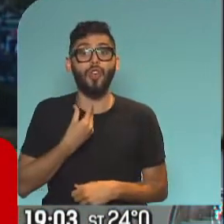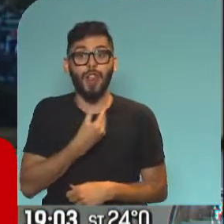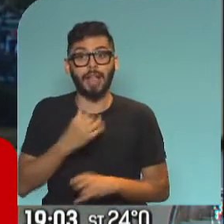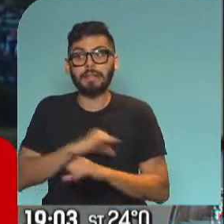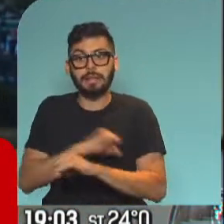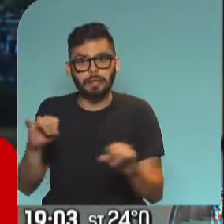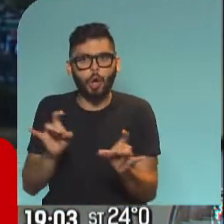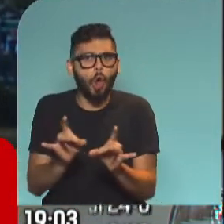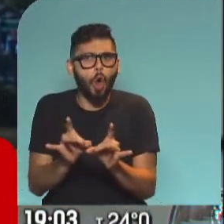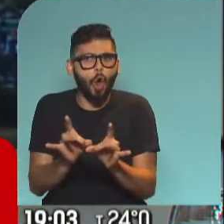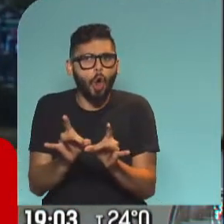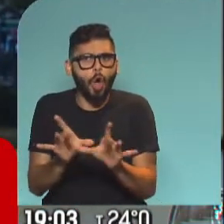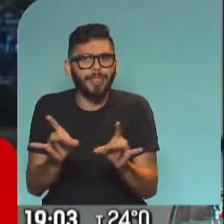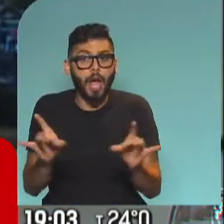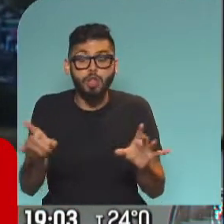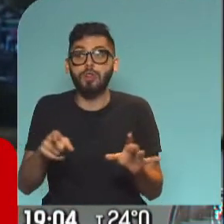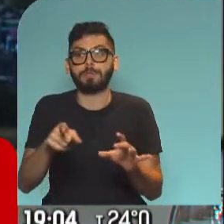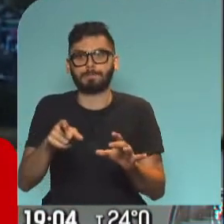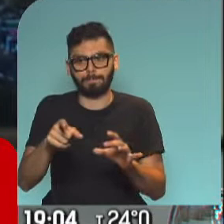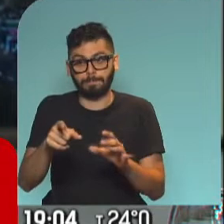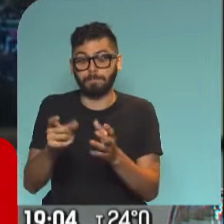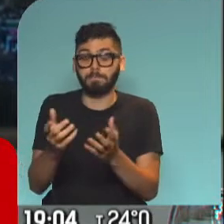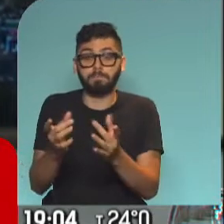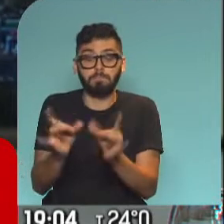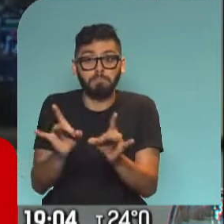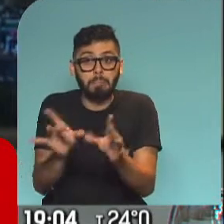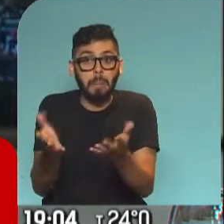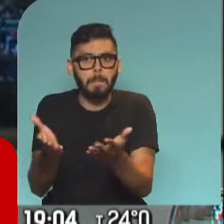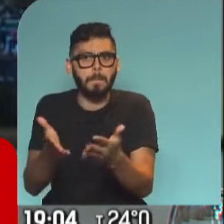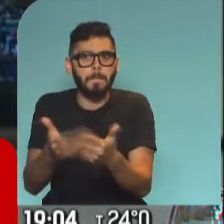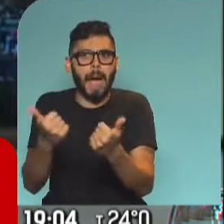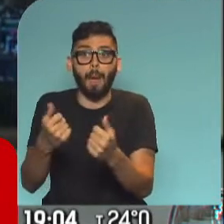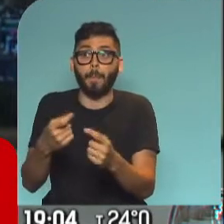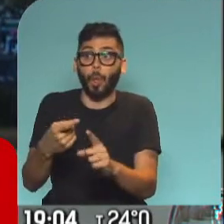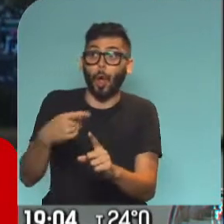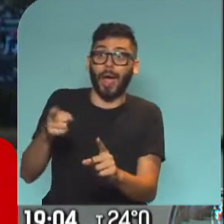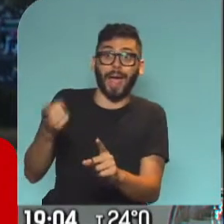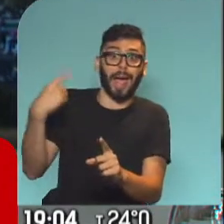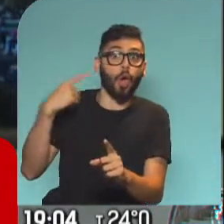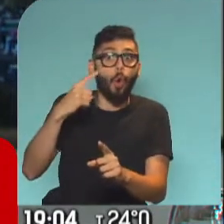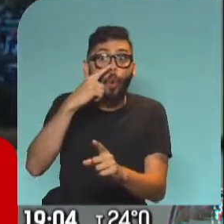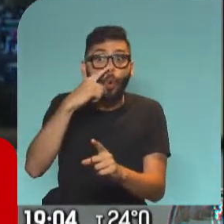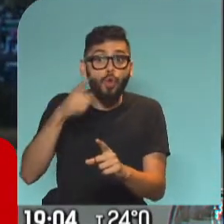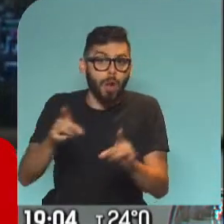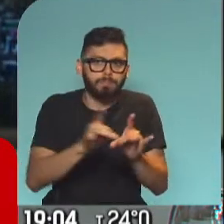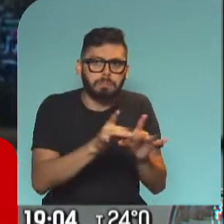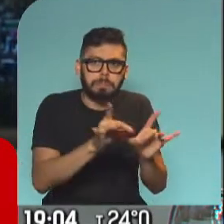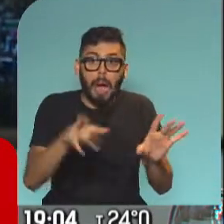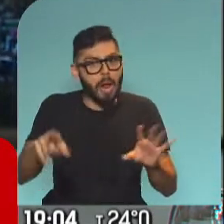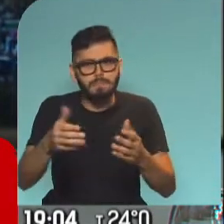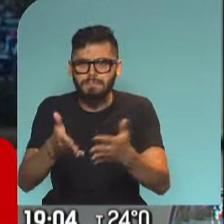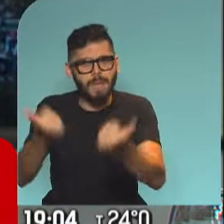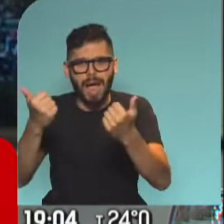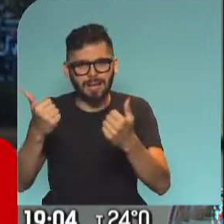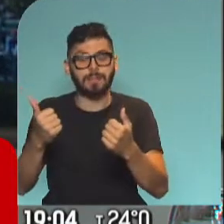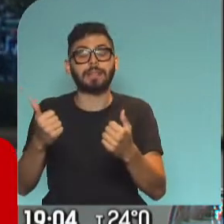es mucho más alta que en junio, cuando la pandemia empezó a desarrollarse y empezó a defendirse fuertemente en nuestro país. Está claro